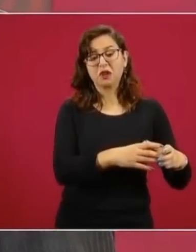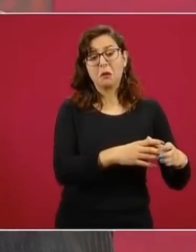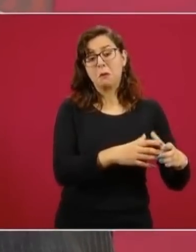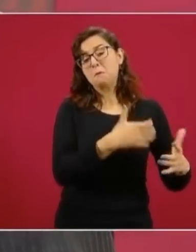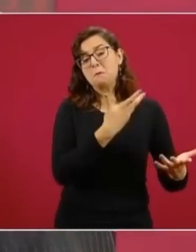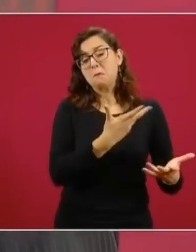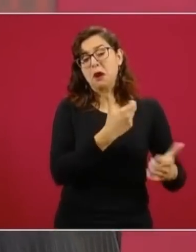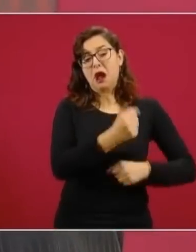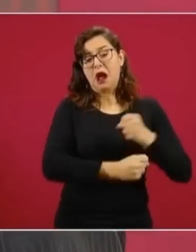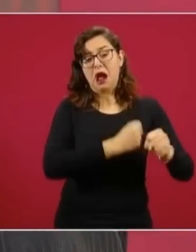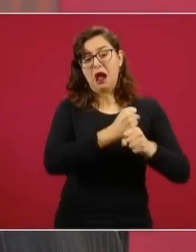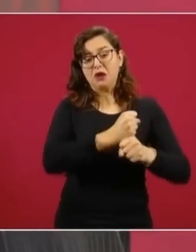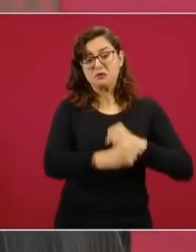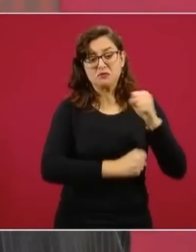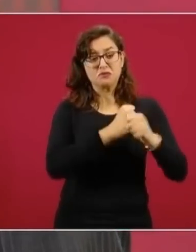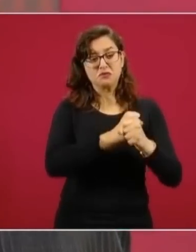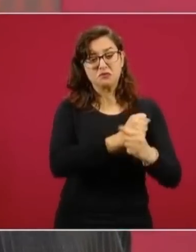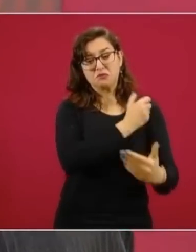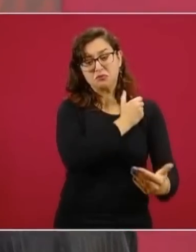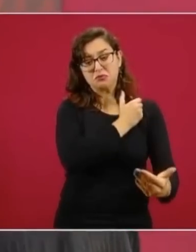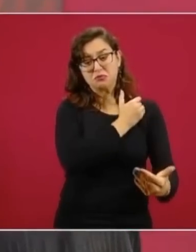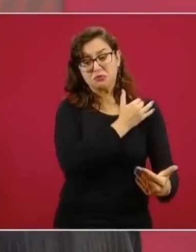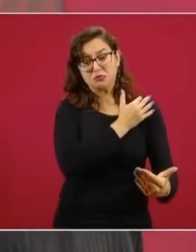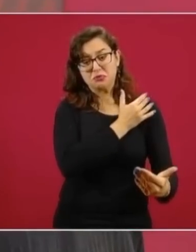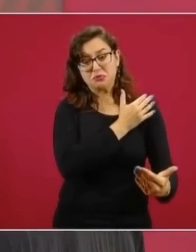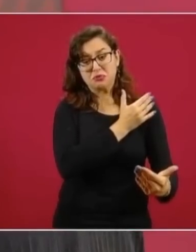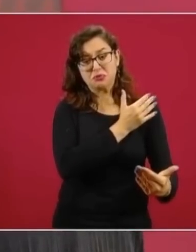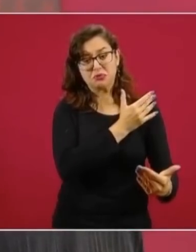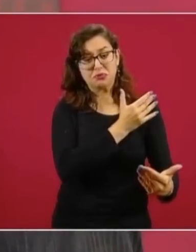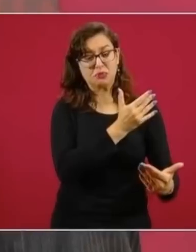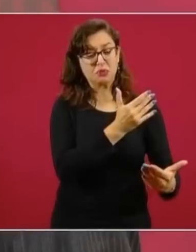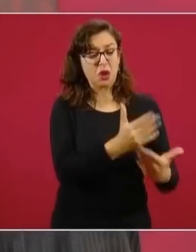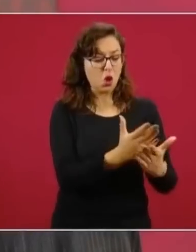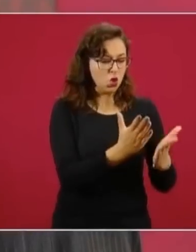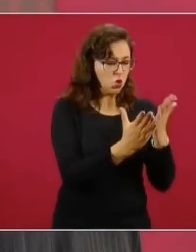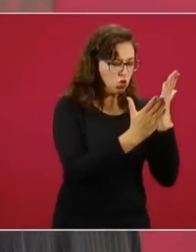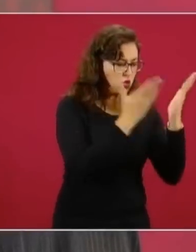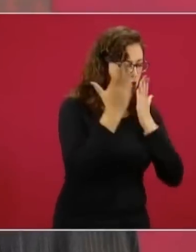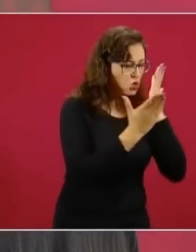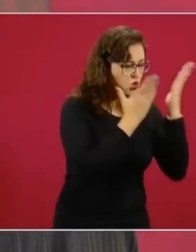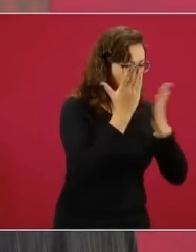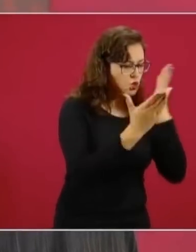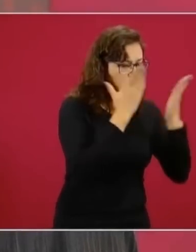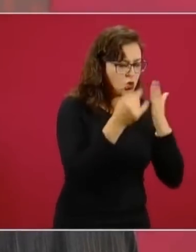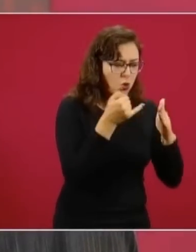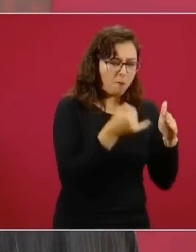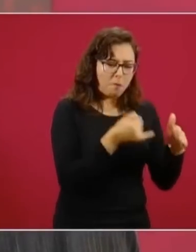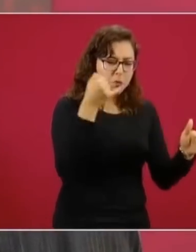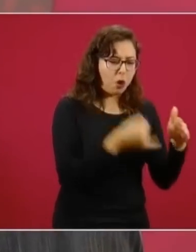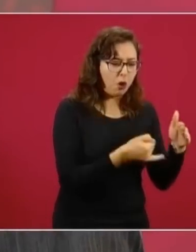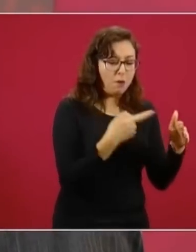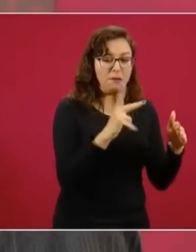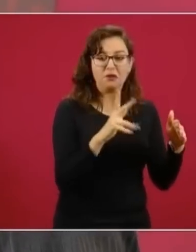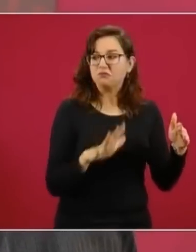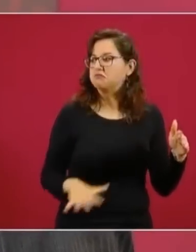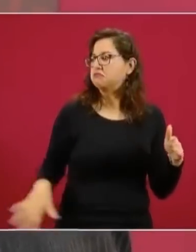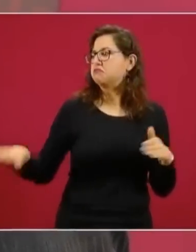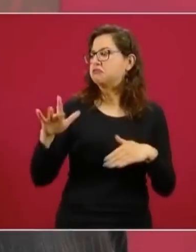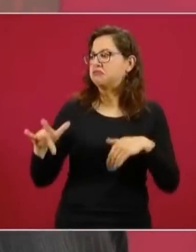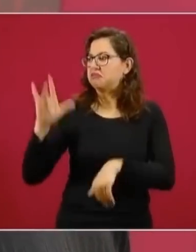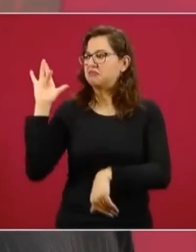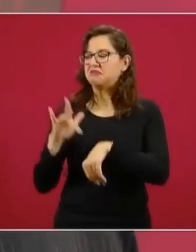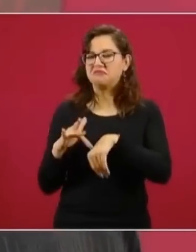académica desprendida de la realidad, que no quieren